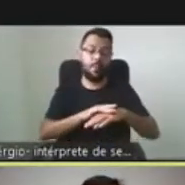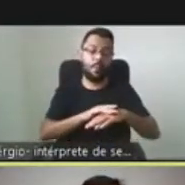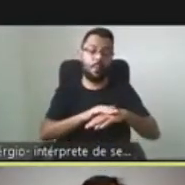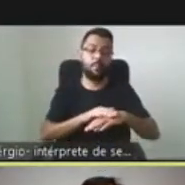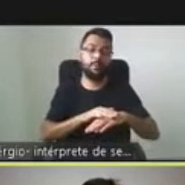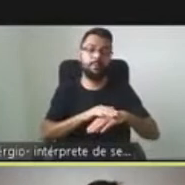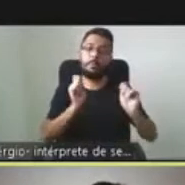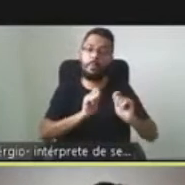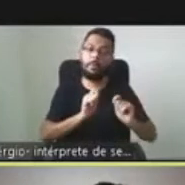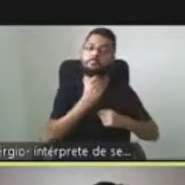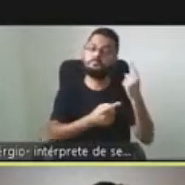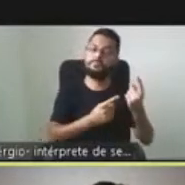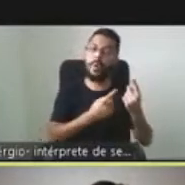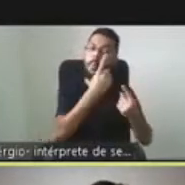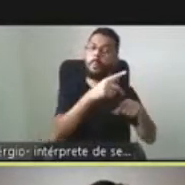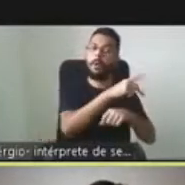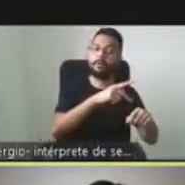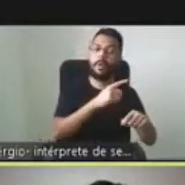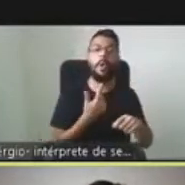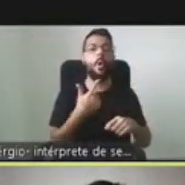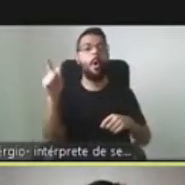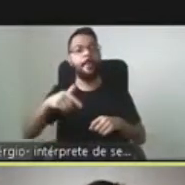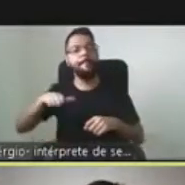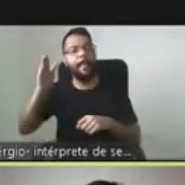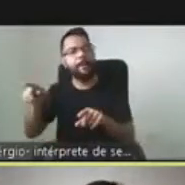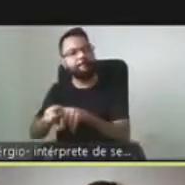simplemente la definición es distinta.